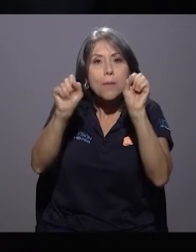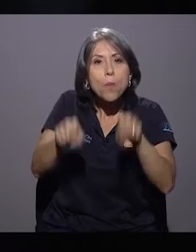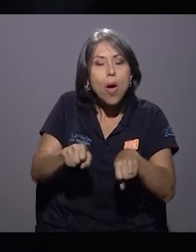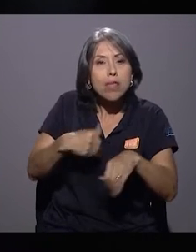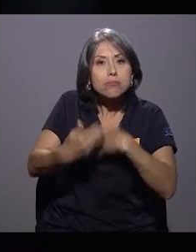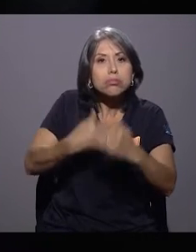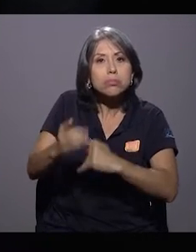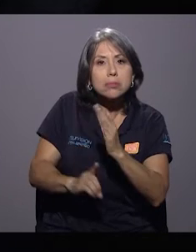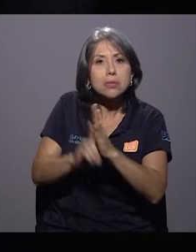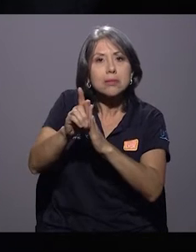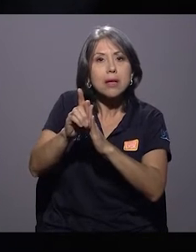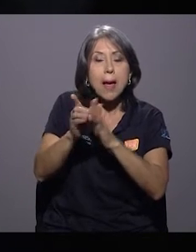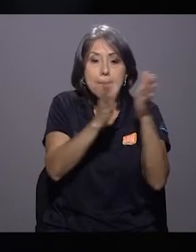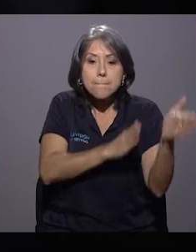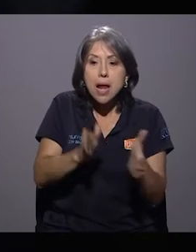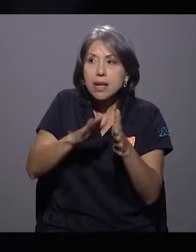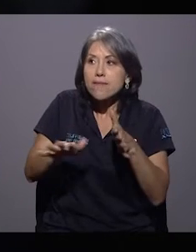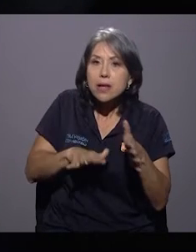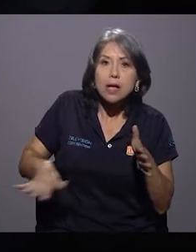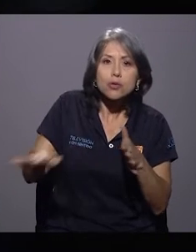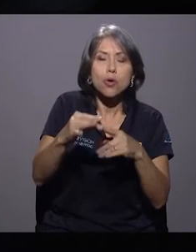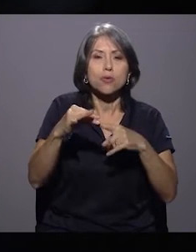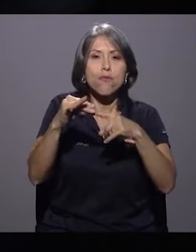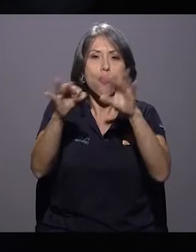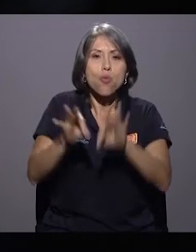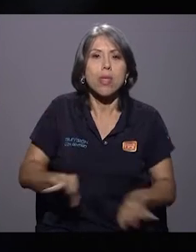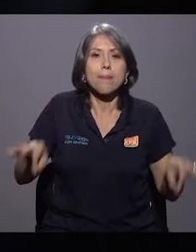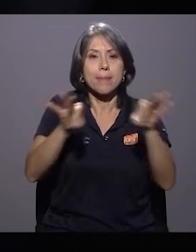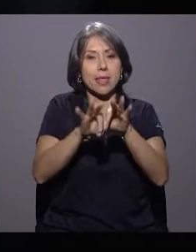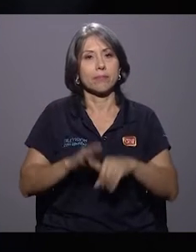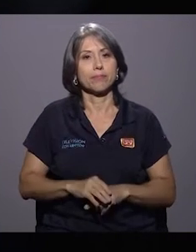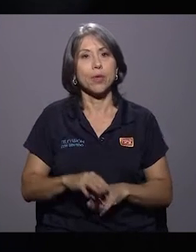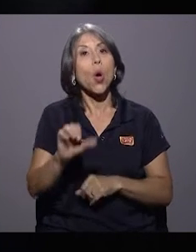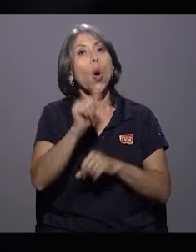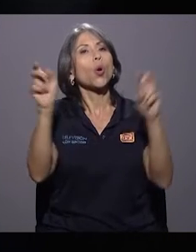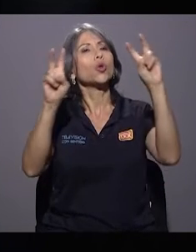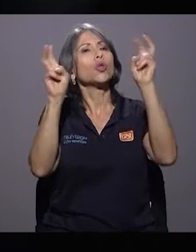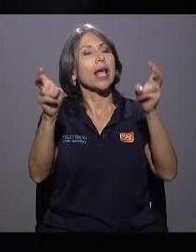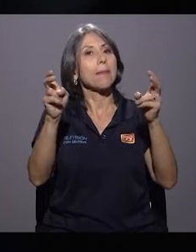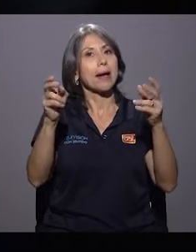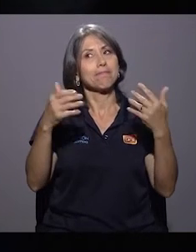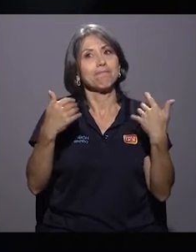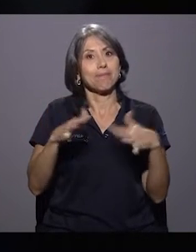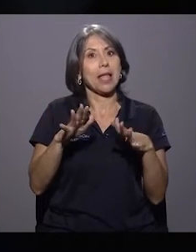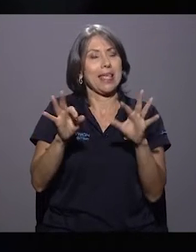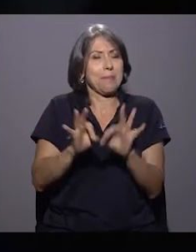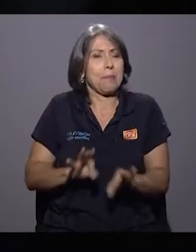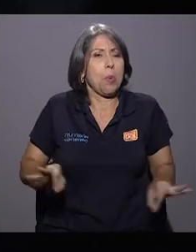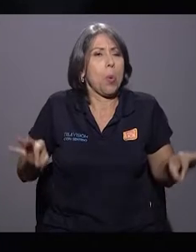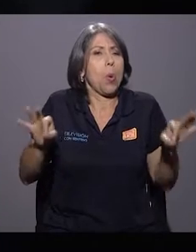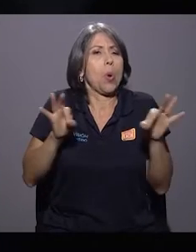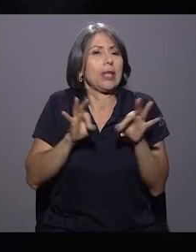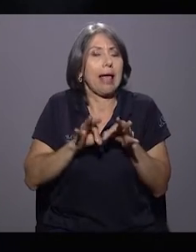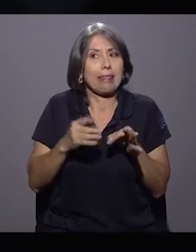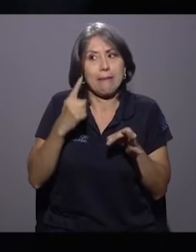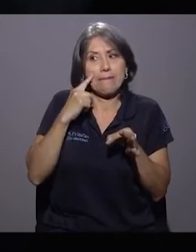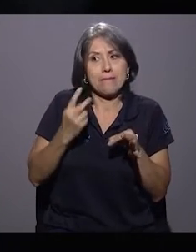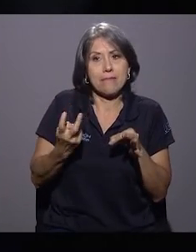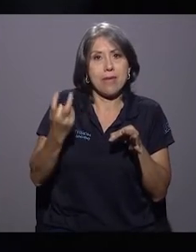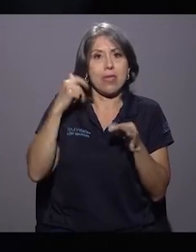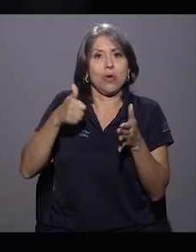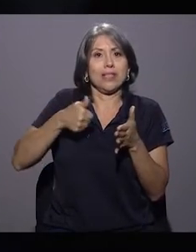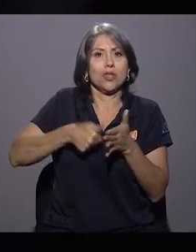la planificación del territorio es fundamental. Y el otro tema que es básico, y particularmente después de estas elecciones, es una gestión política